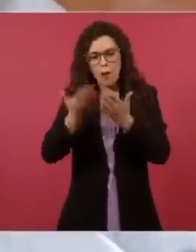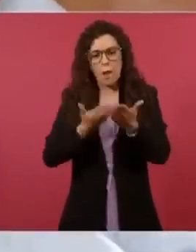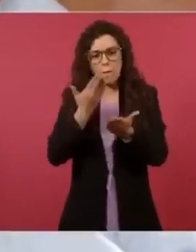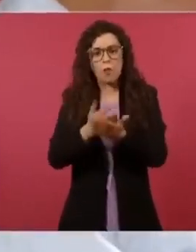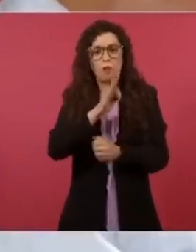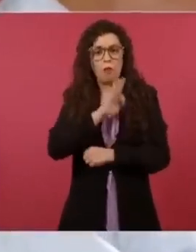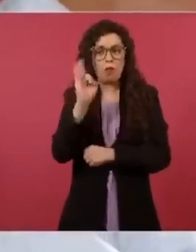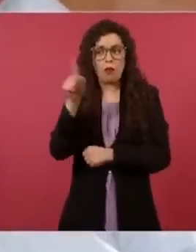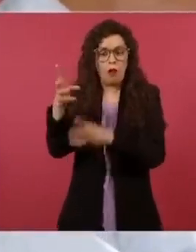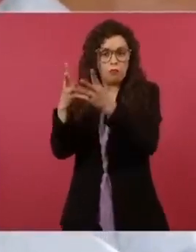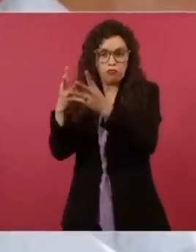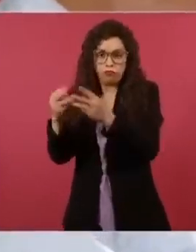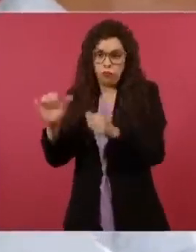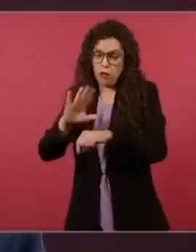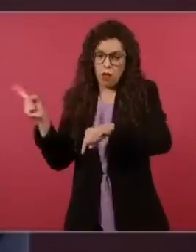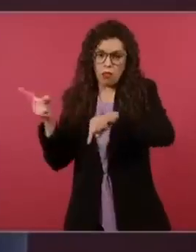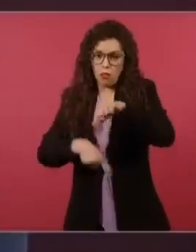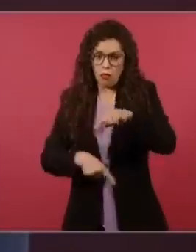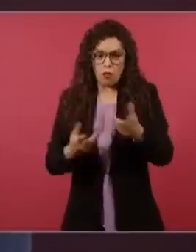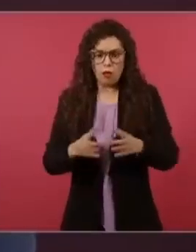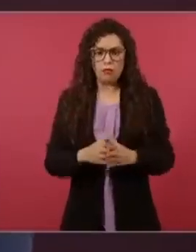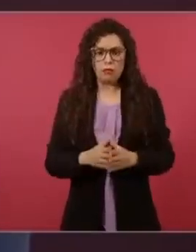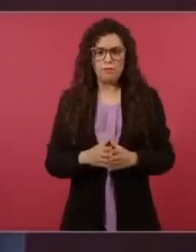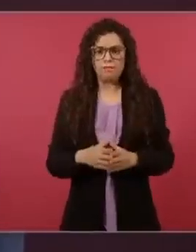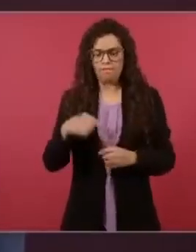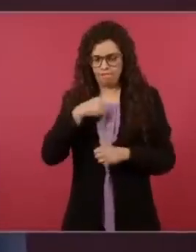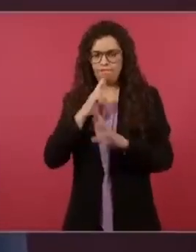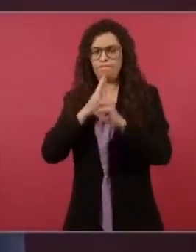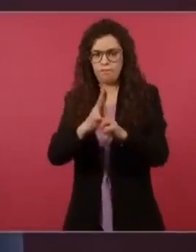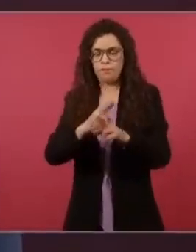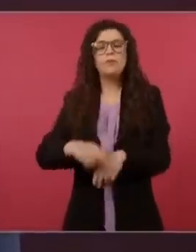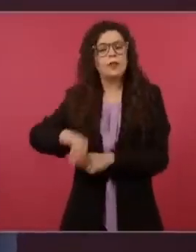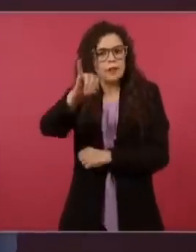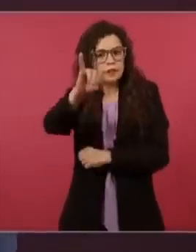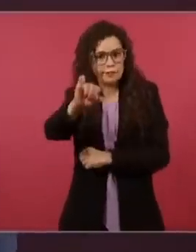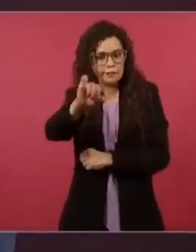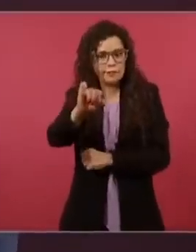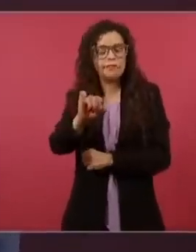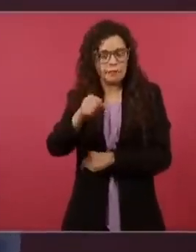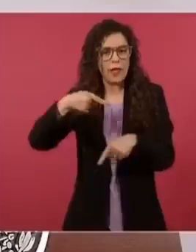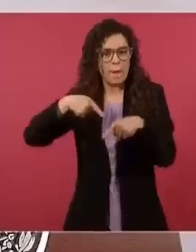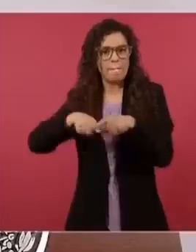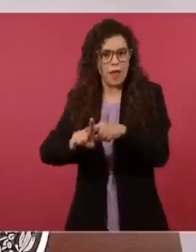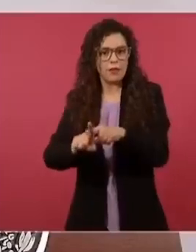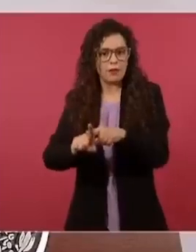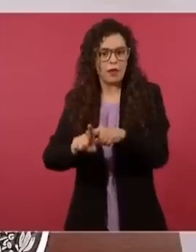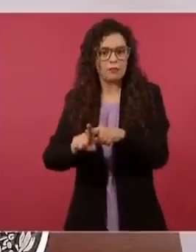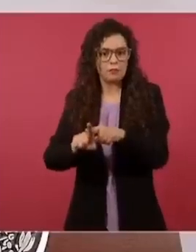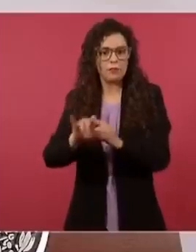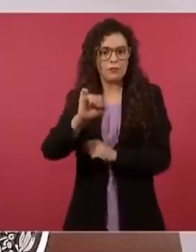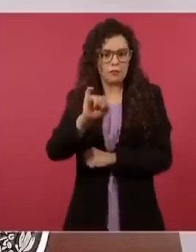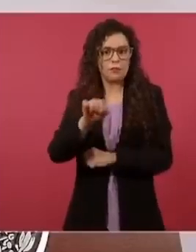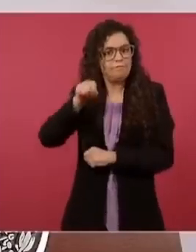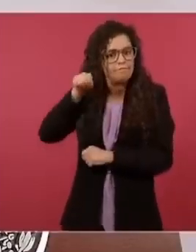ese caso, qué es lo que corresponderá con su gobierno. Sí, vamos a iniciar con estas. Por supuesto, también está el que